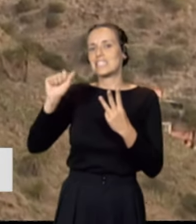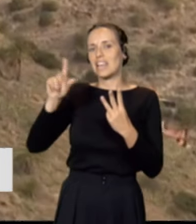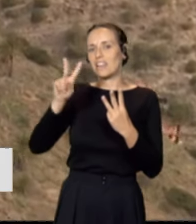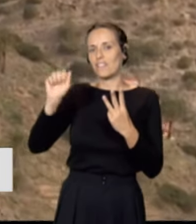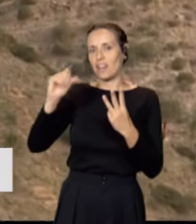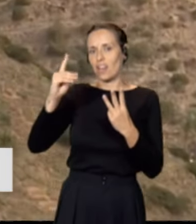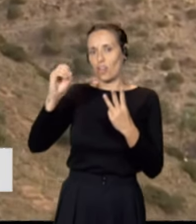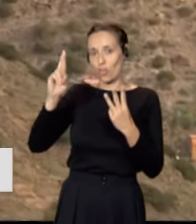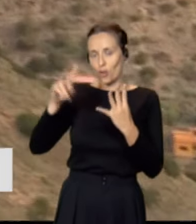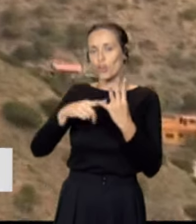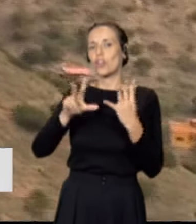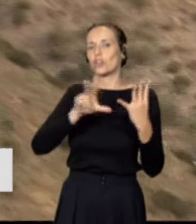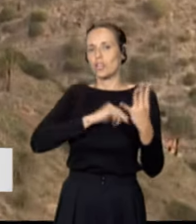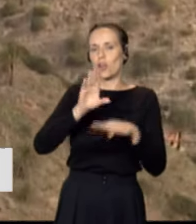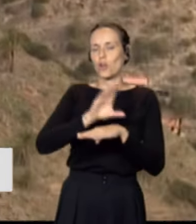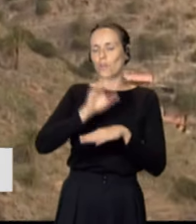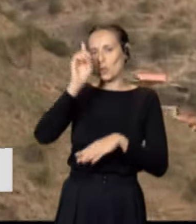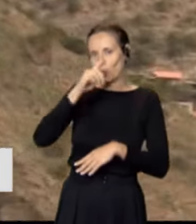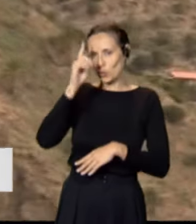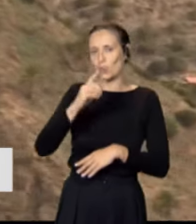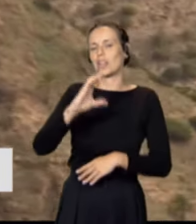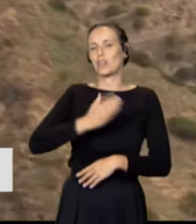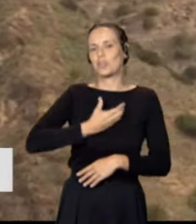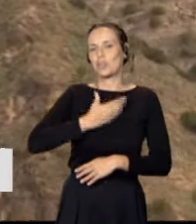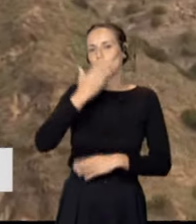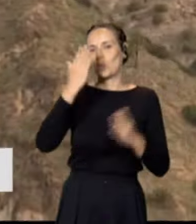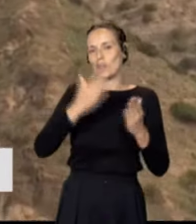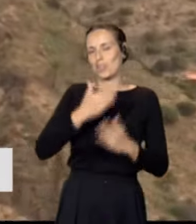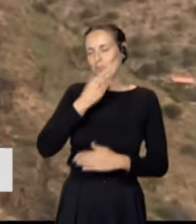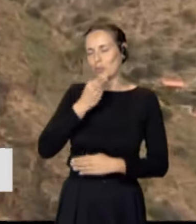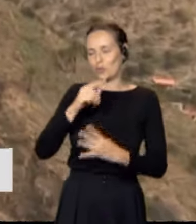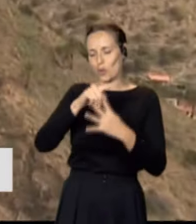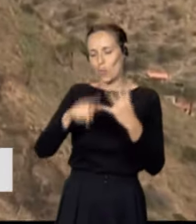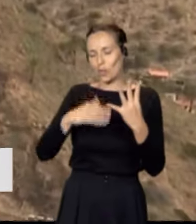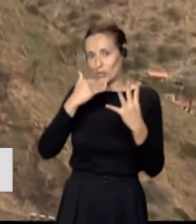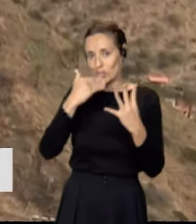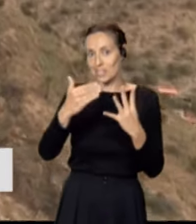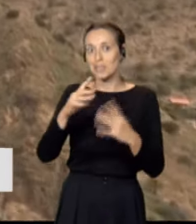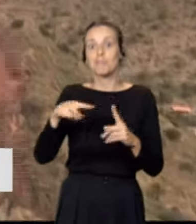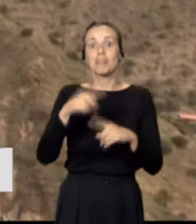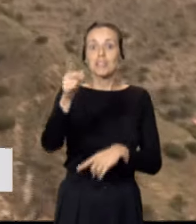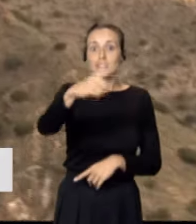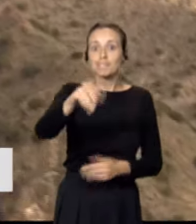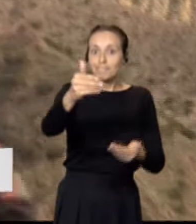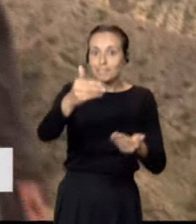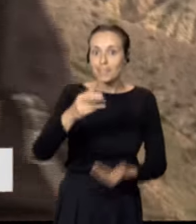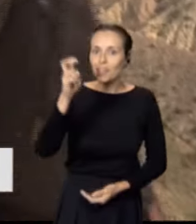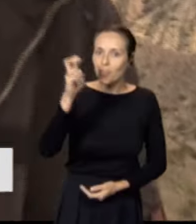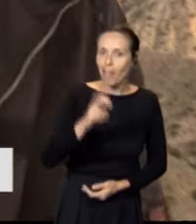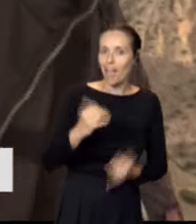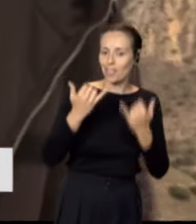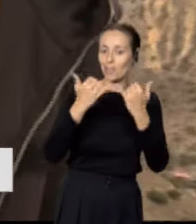Ayuntamiento de Vallehermoso. Invitarles a asistir a esta festividad y también, bueno, desde aquí